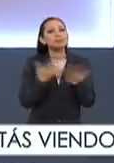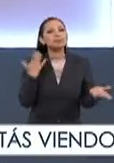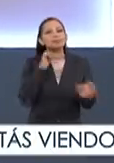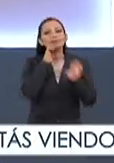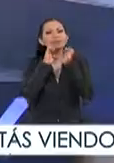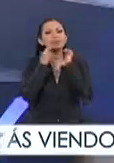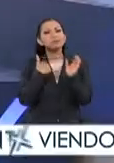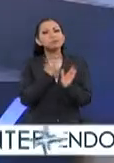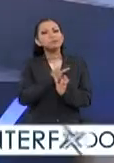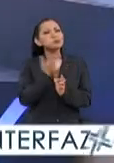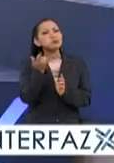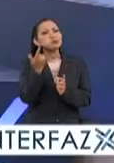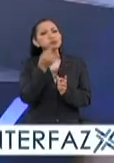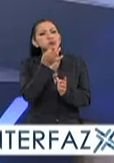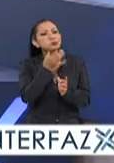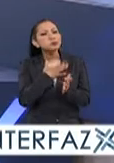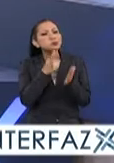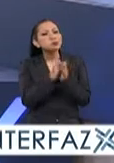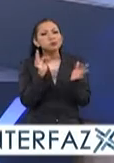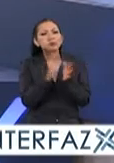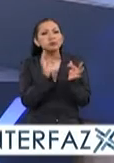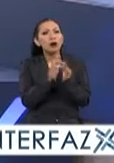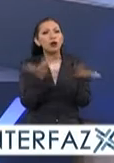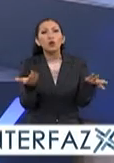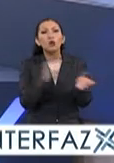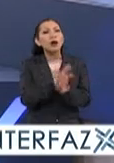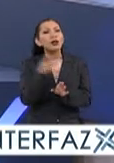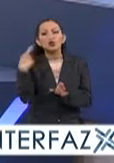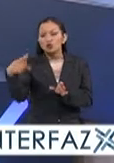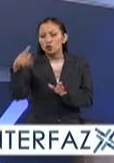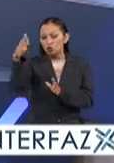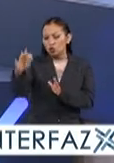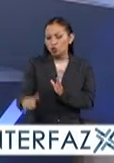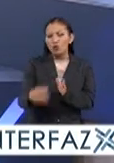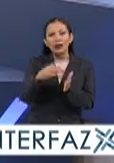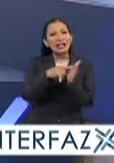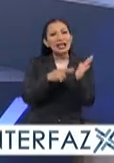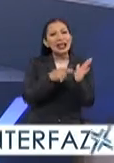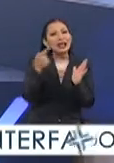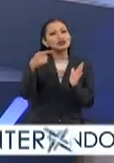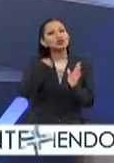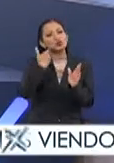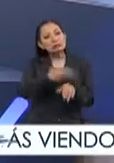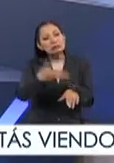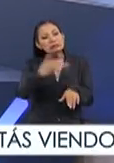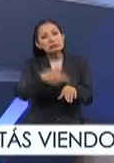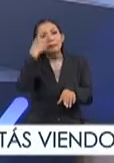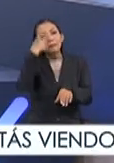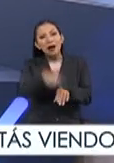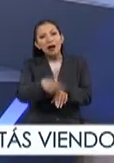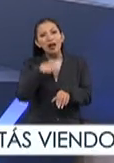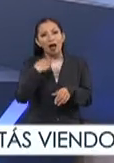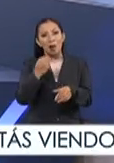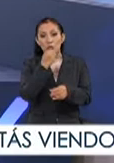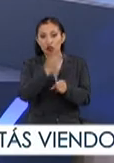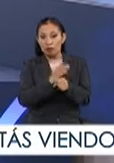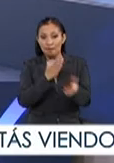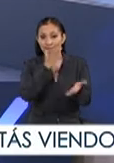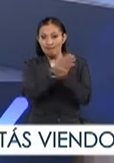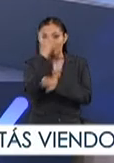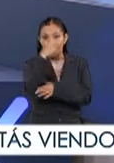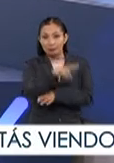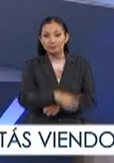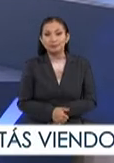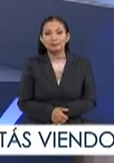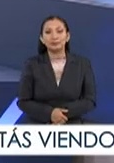esta entrevista, me gustaría que nos contaras, pues, cuáles fueron los requisitos fundamentales que te dieron la oportunidad de